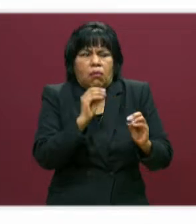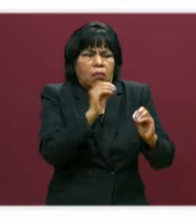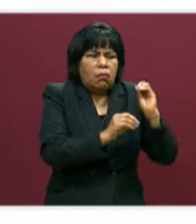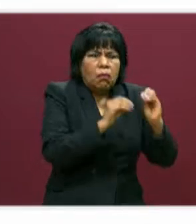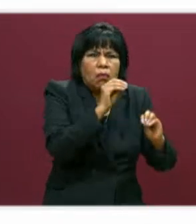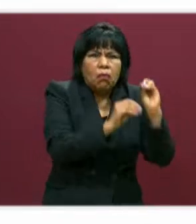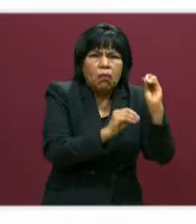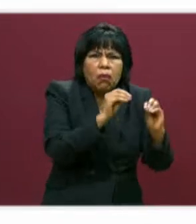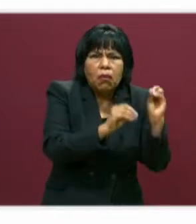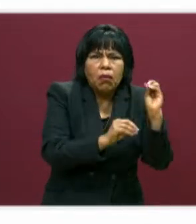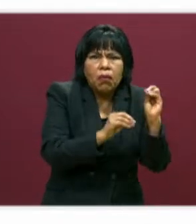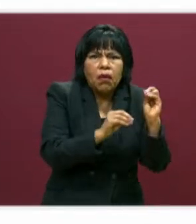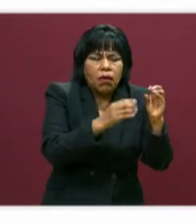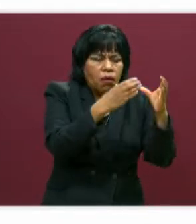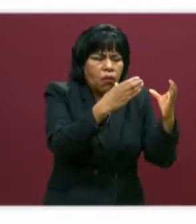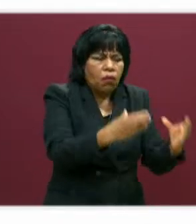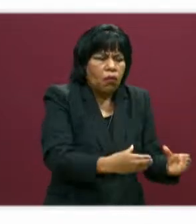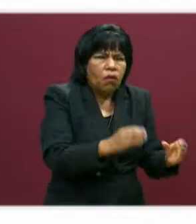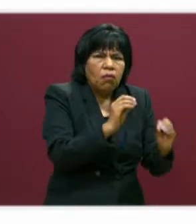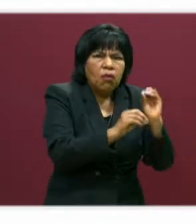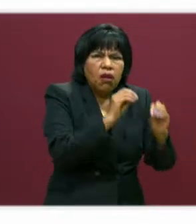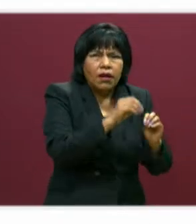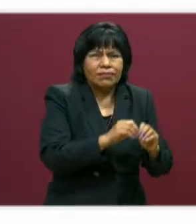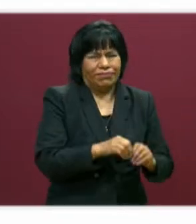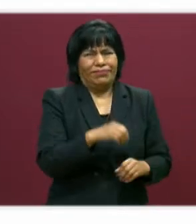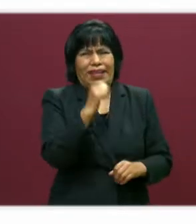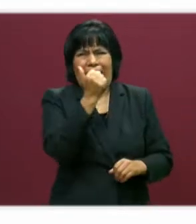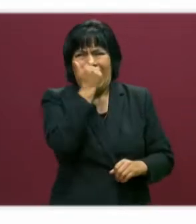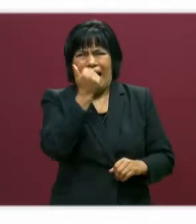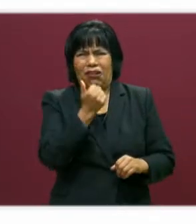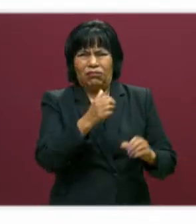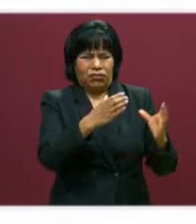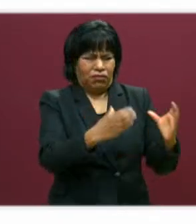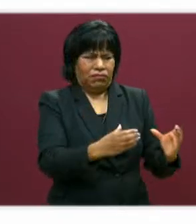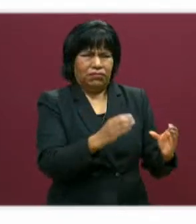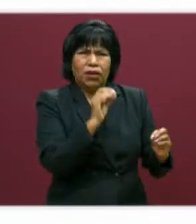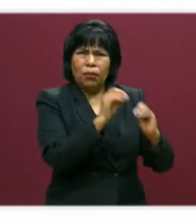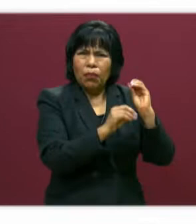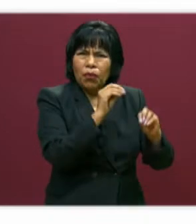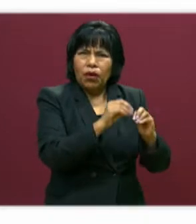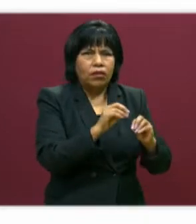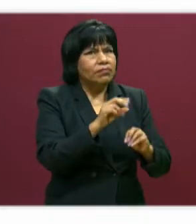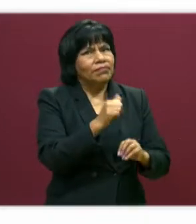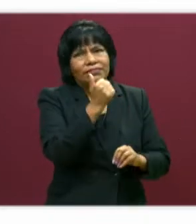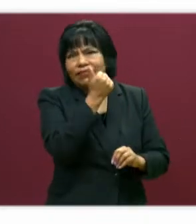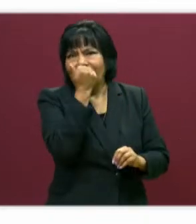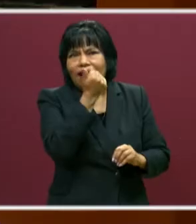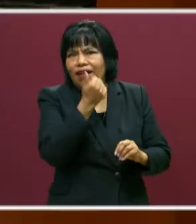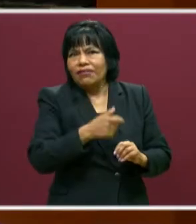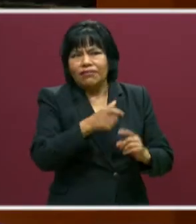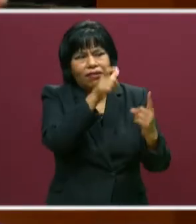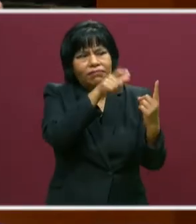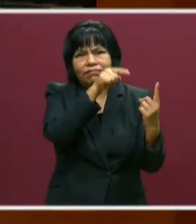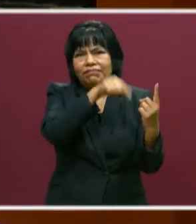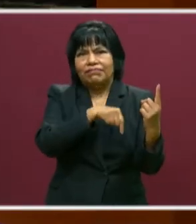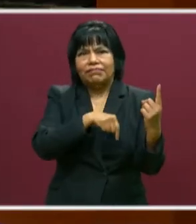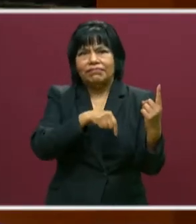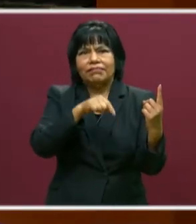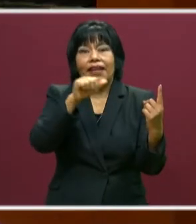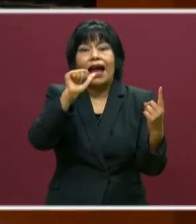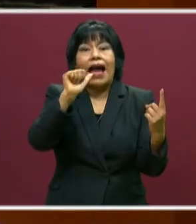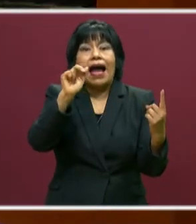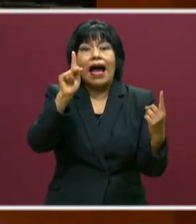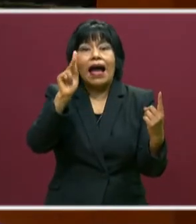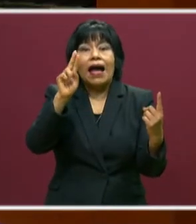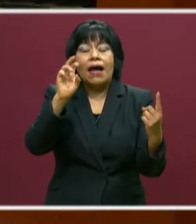Lo cual es contrario a la educación. Porque el alumno no es un recipiente vacío. El alumno, el aprendiente mejor dicho,